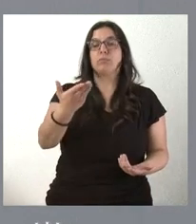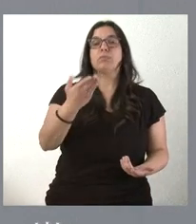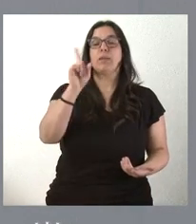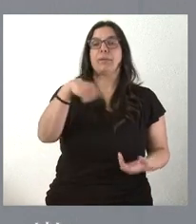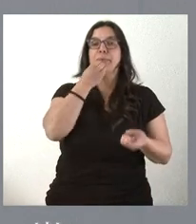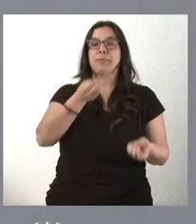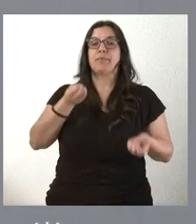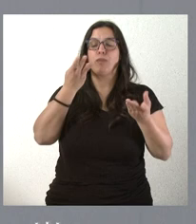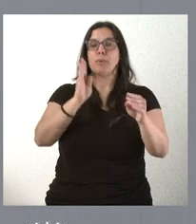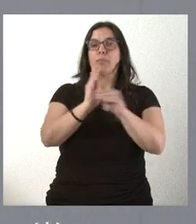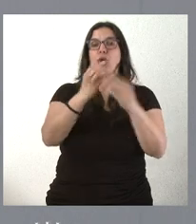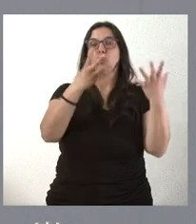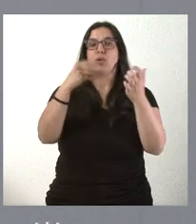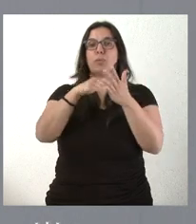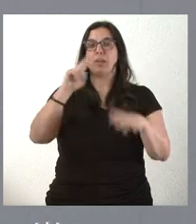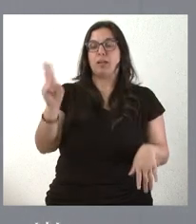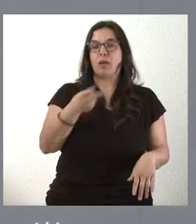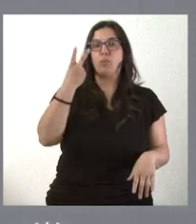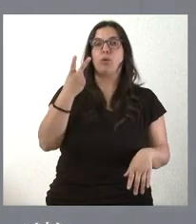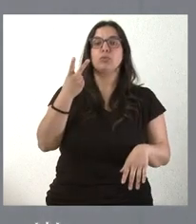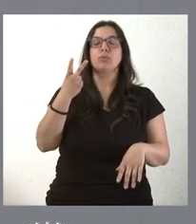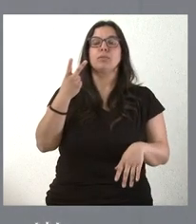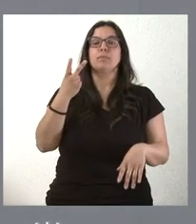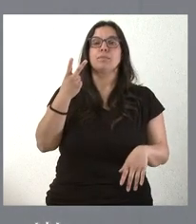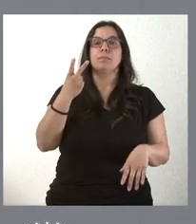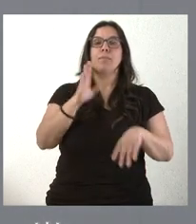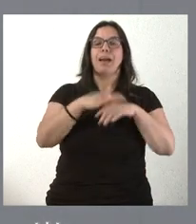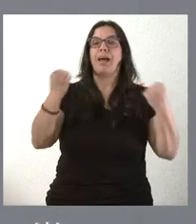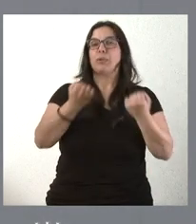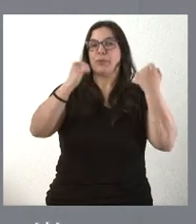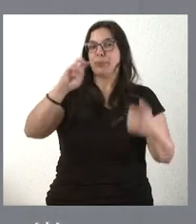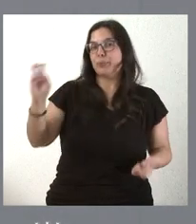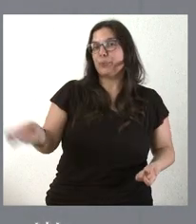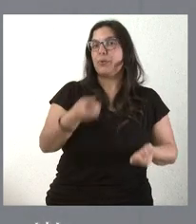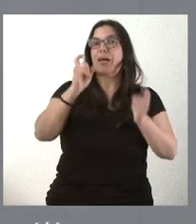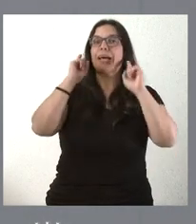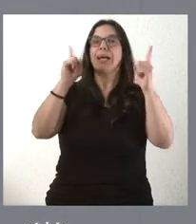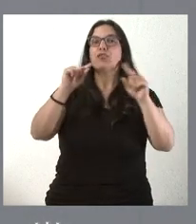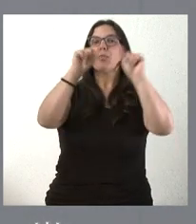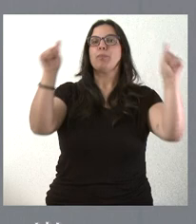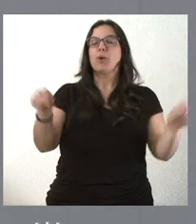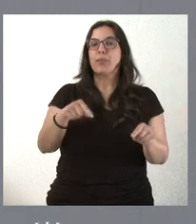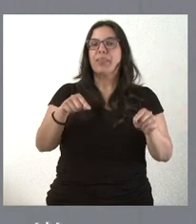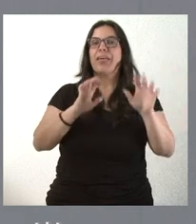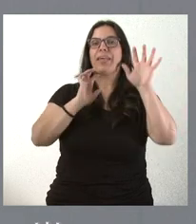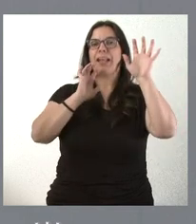informo que se destinan 800.000 euros a diversas actuaciones en el caso de la provincia de León, hablando